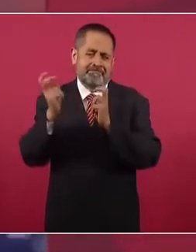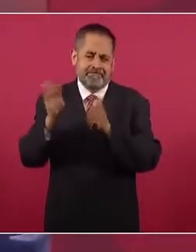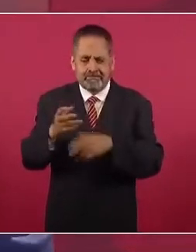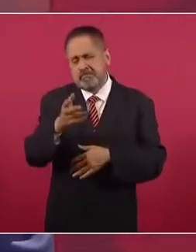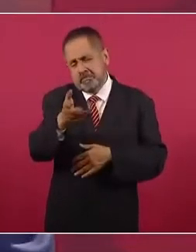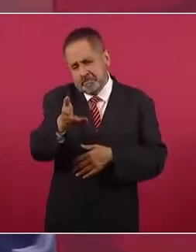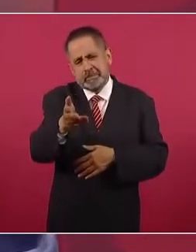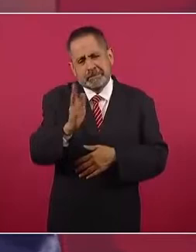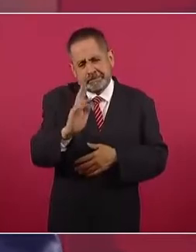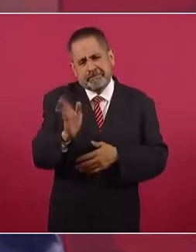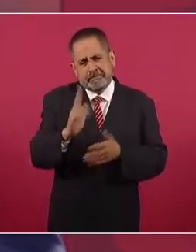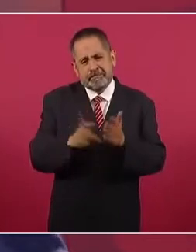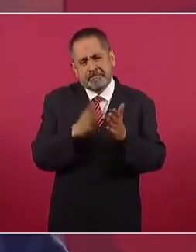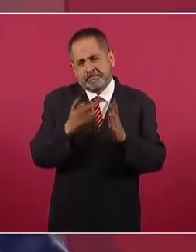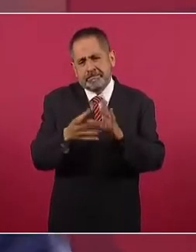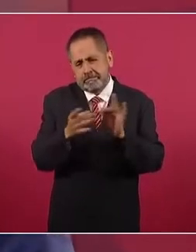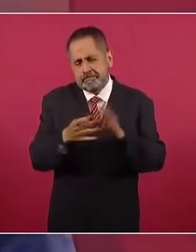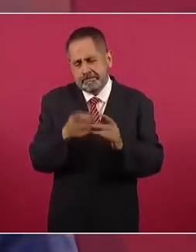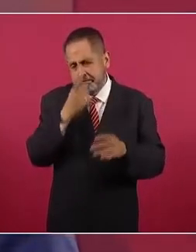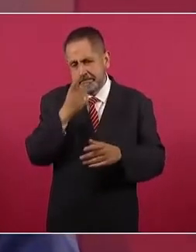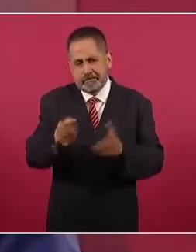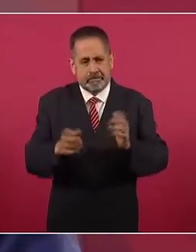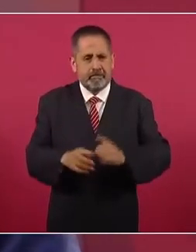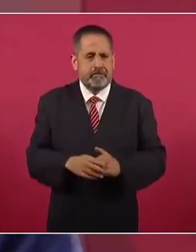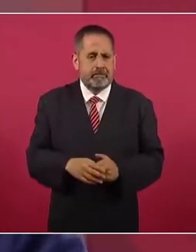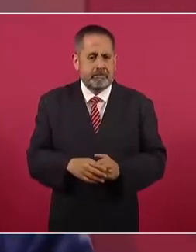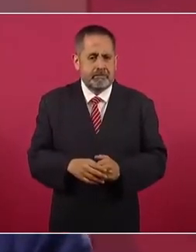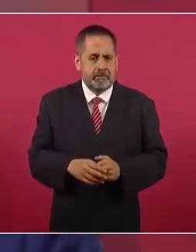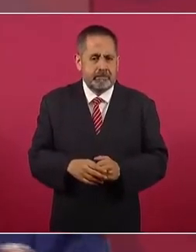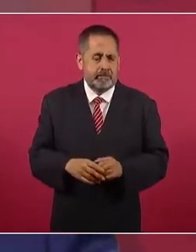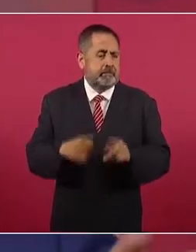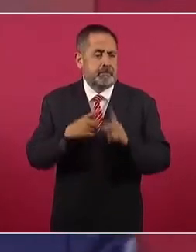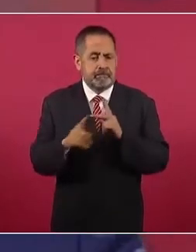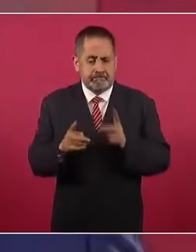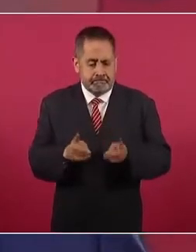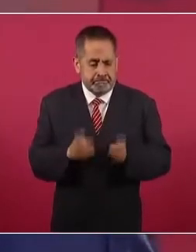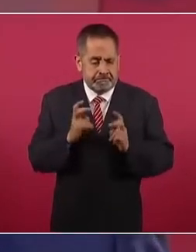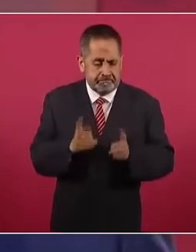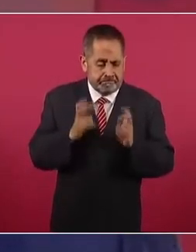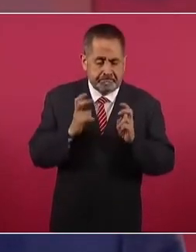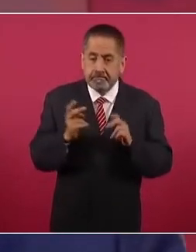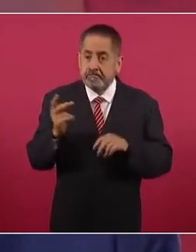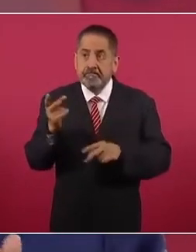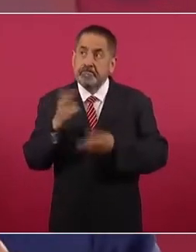hablado que empezaron a robar desde que